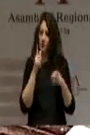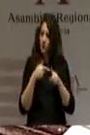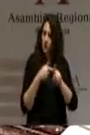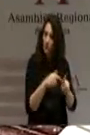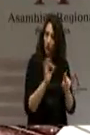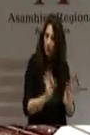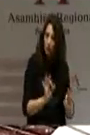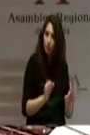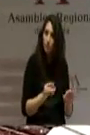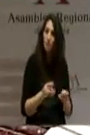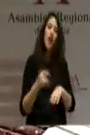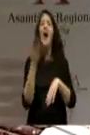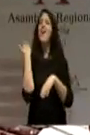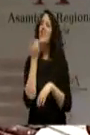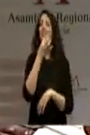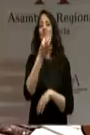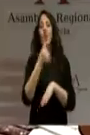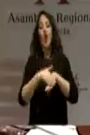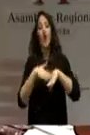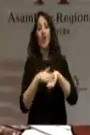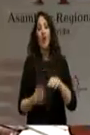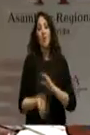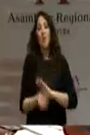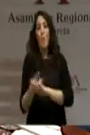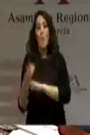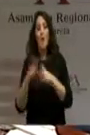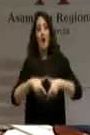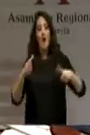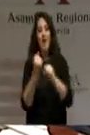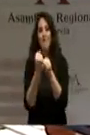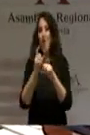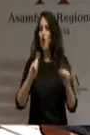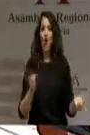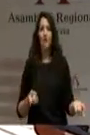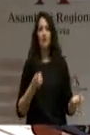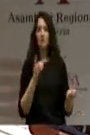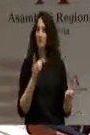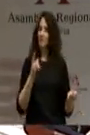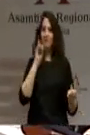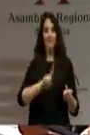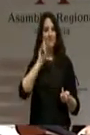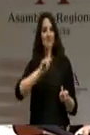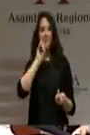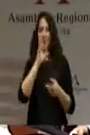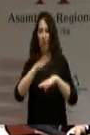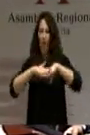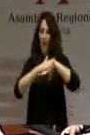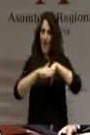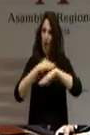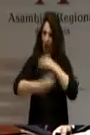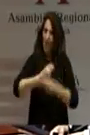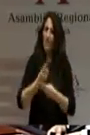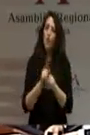Los gobiernos no crean empleo. Falad tesis, Garre, porque los gobiernos pueden hacer y hacen mucho, cuando quieren.